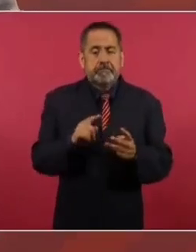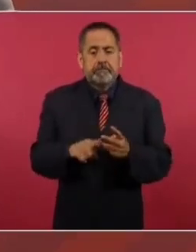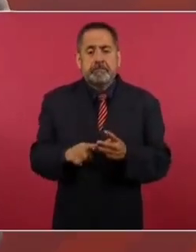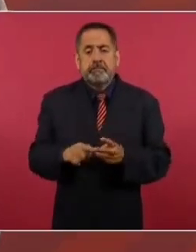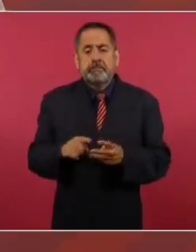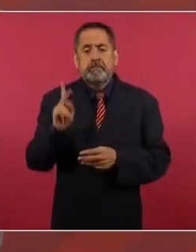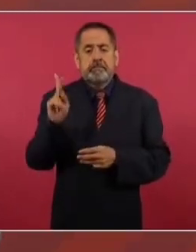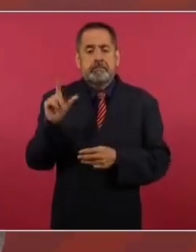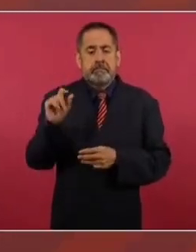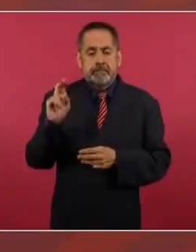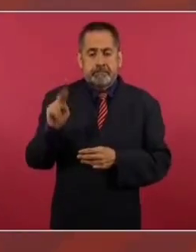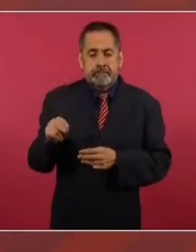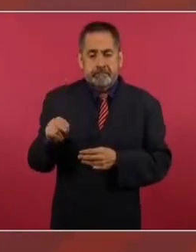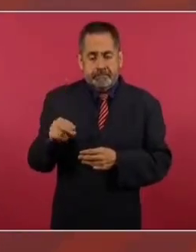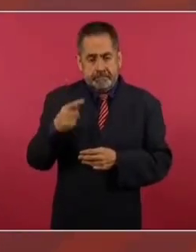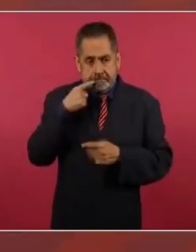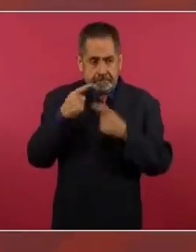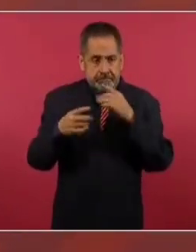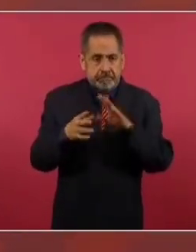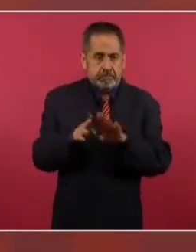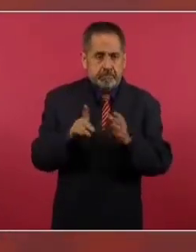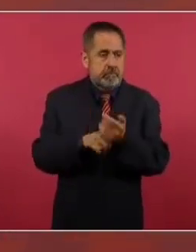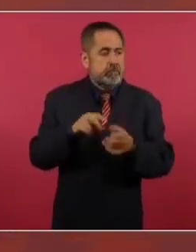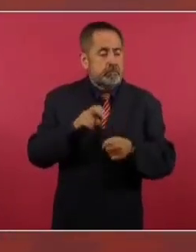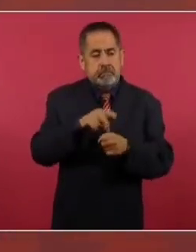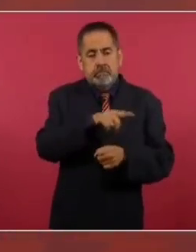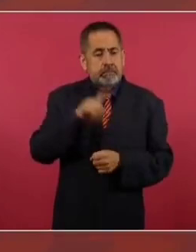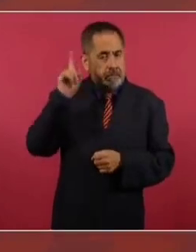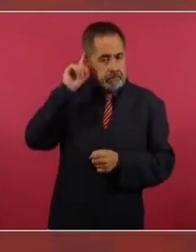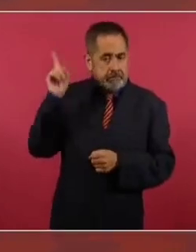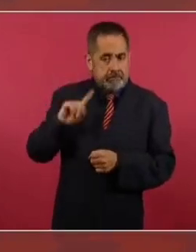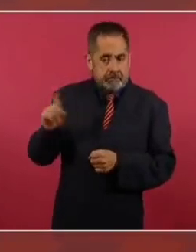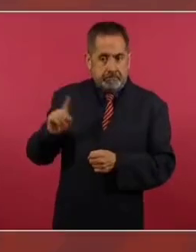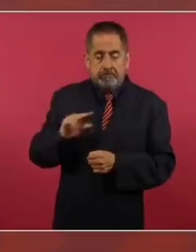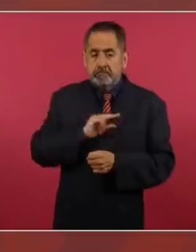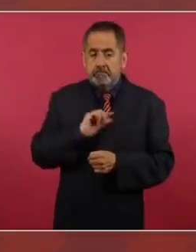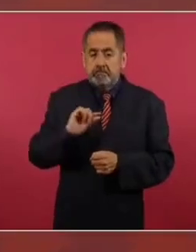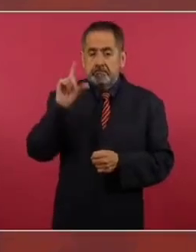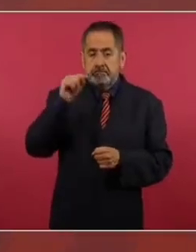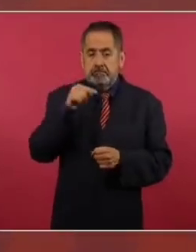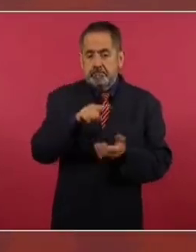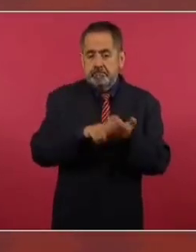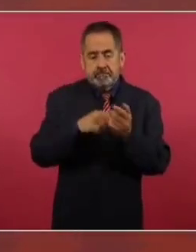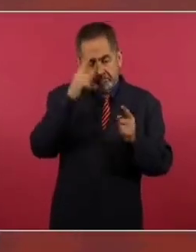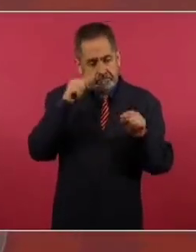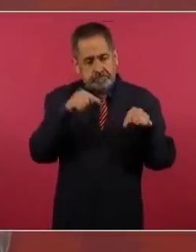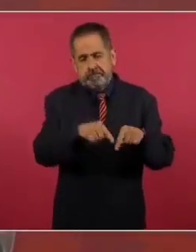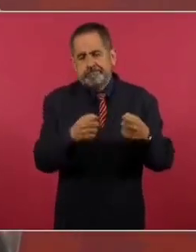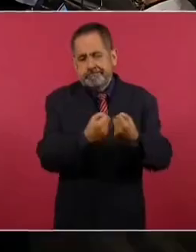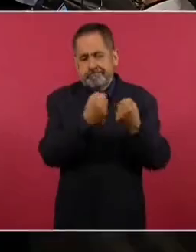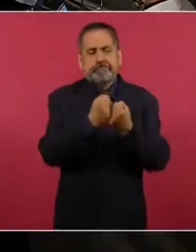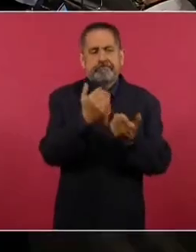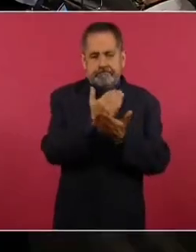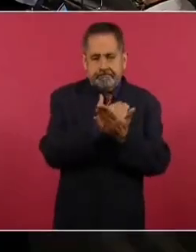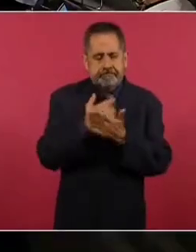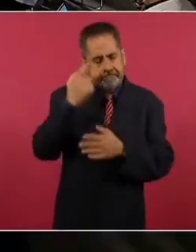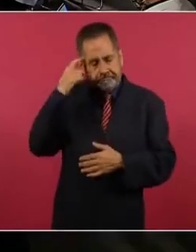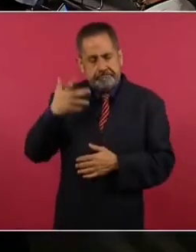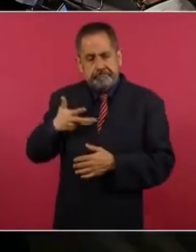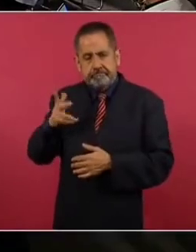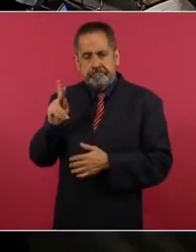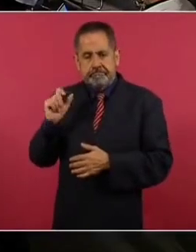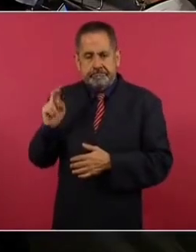tenemos un plan en Zacatecas especial por estos enfrentamientos que se están dando.